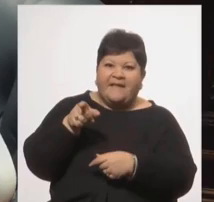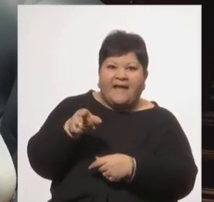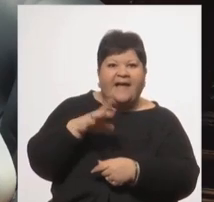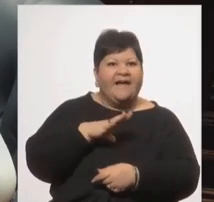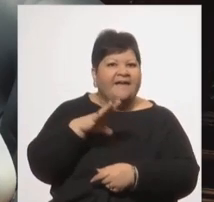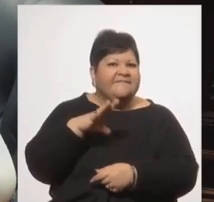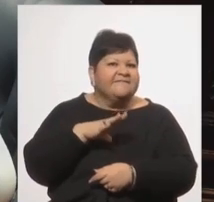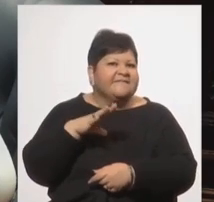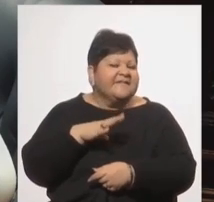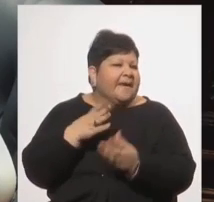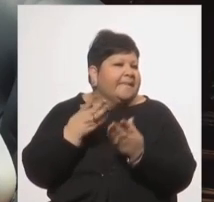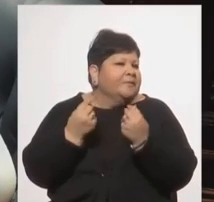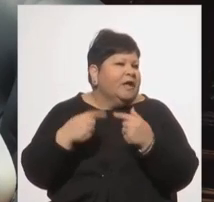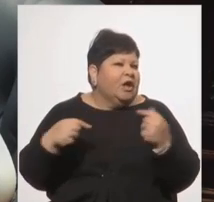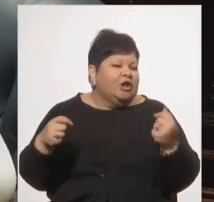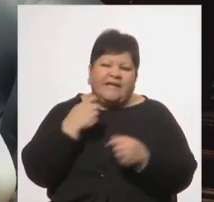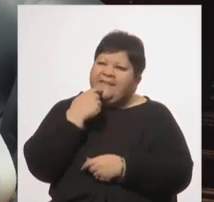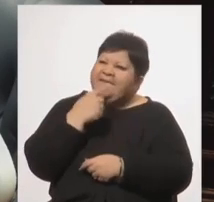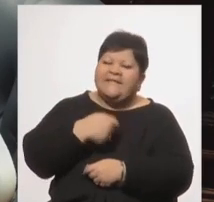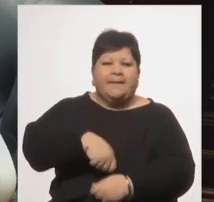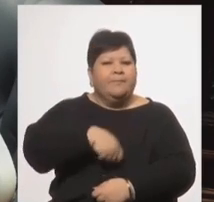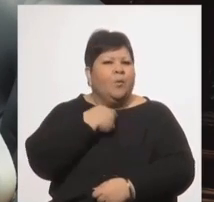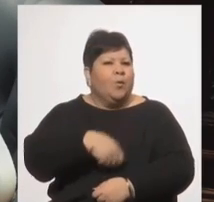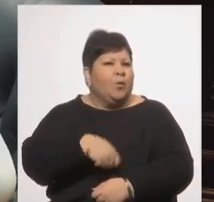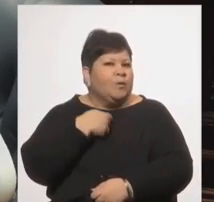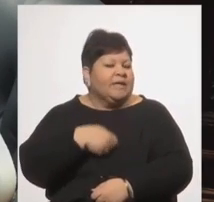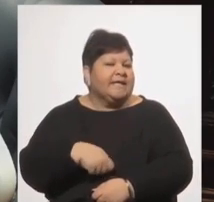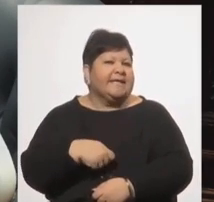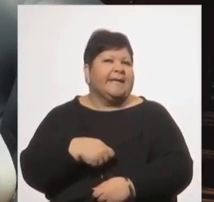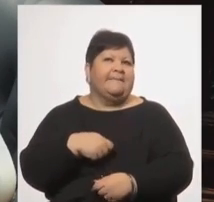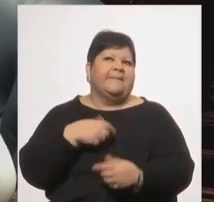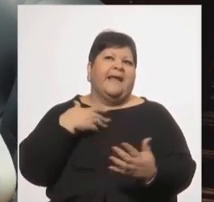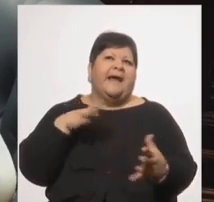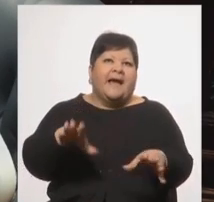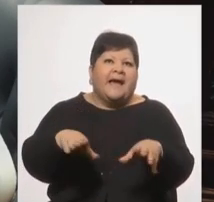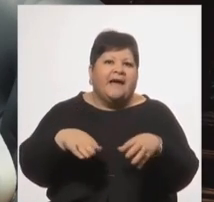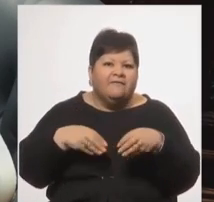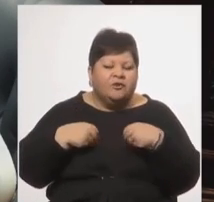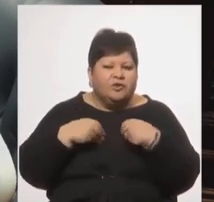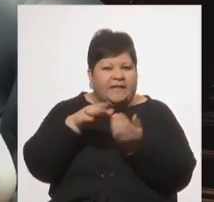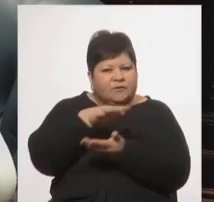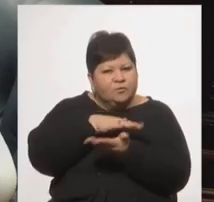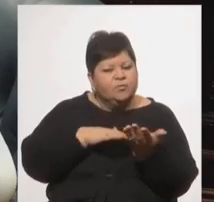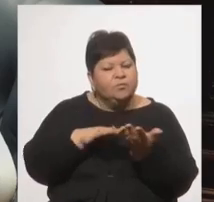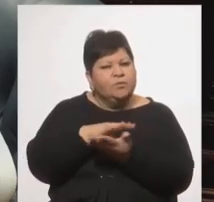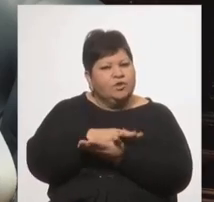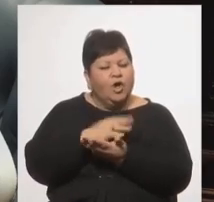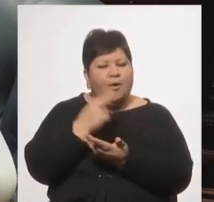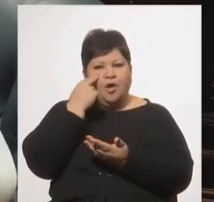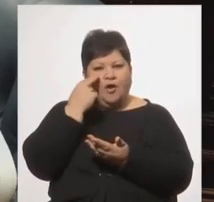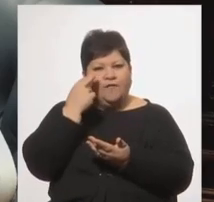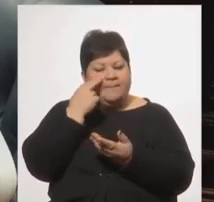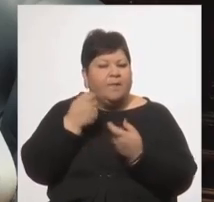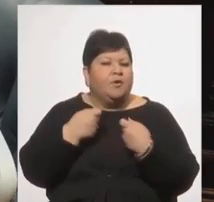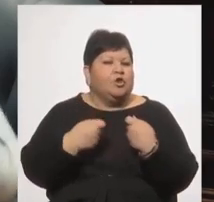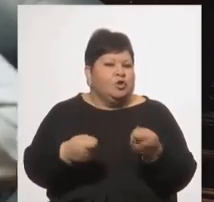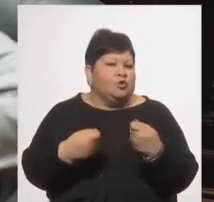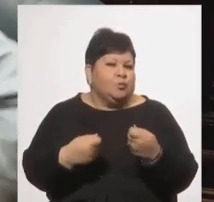muy importantes para confrontar uno de los problemas de este tiempo, como el consumismo,